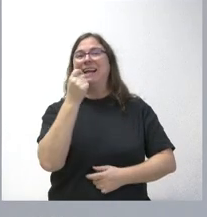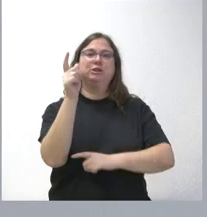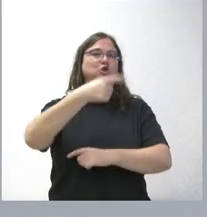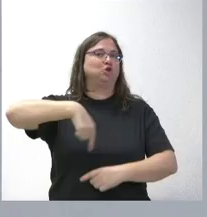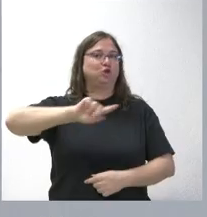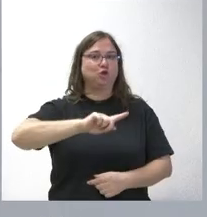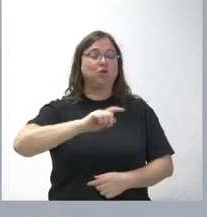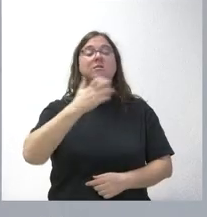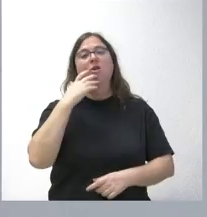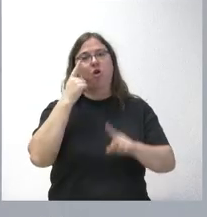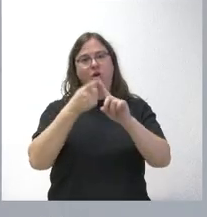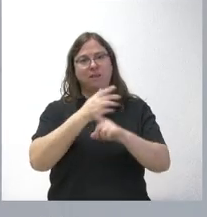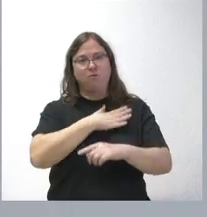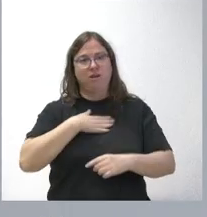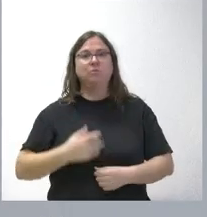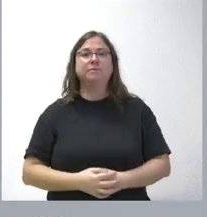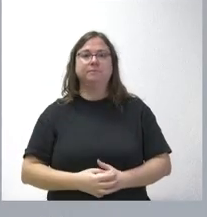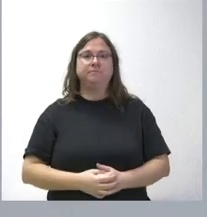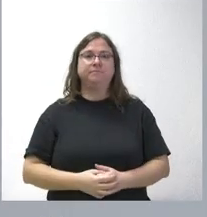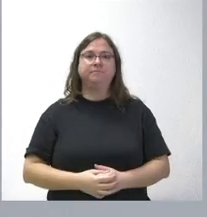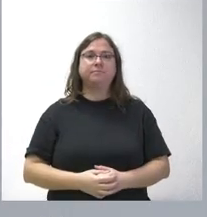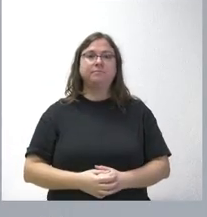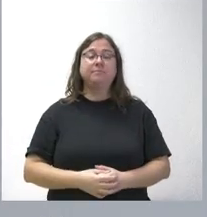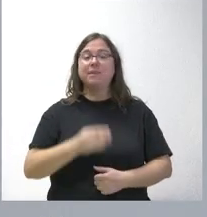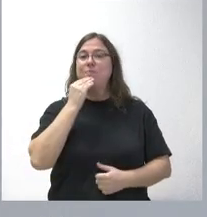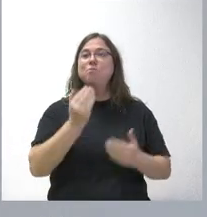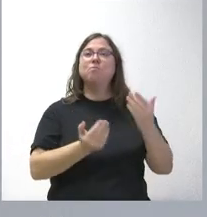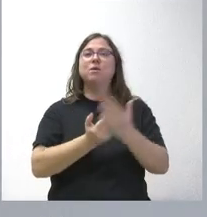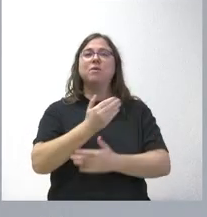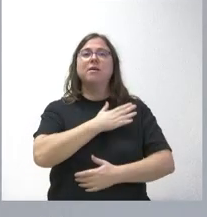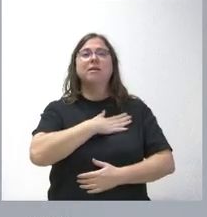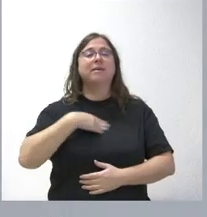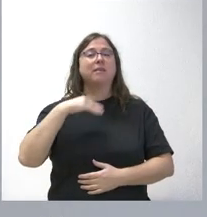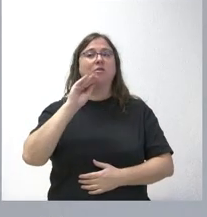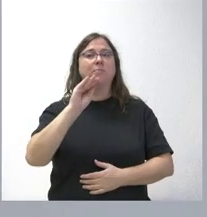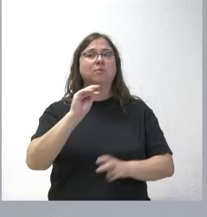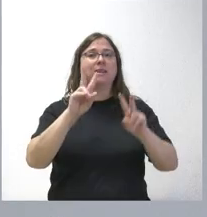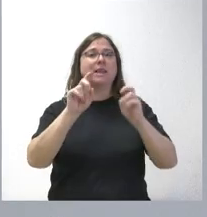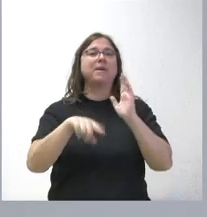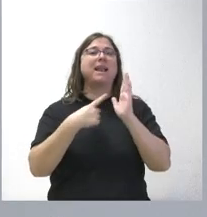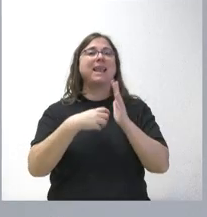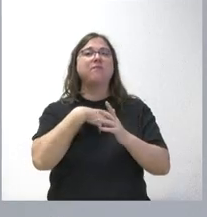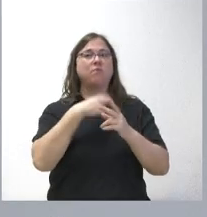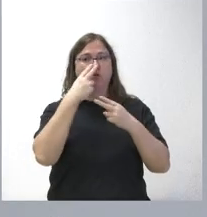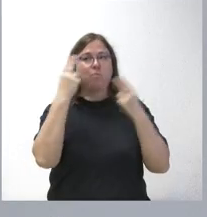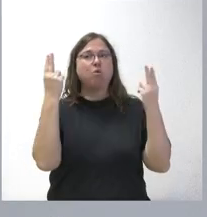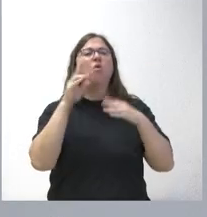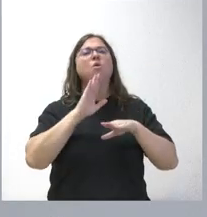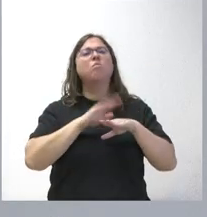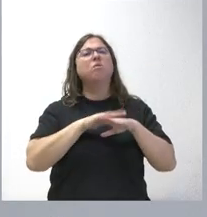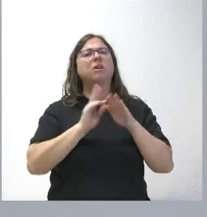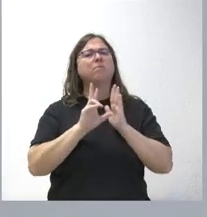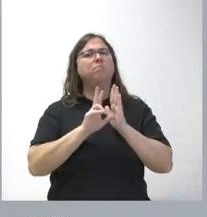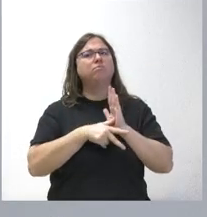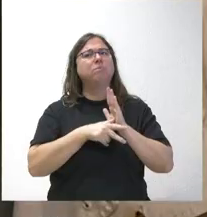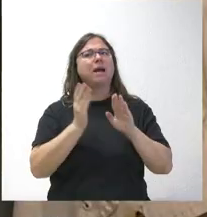y ese es el objetivo que tenemos por delante. Sí, buenos días. Yo quería preguntar en relación a la ley de función pública por qué se ha retrasado, porque el